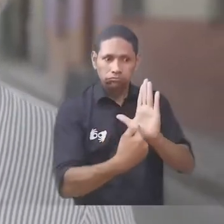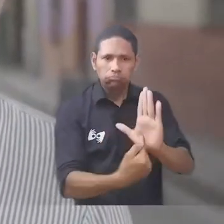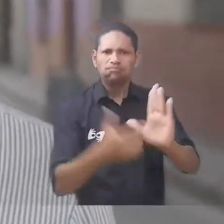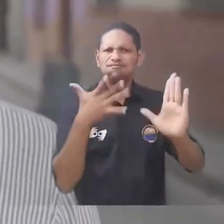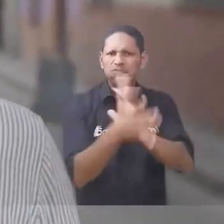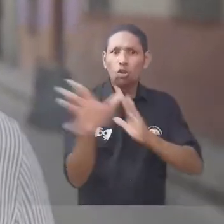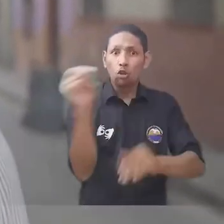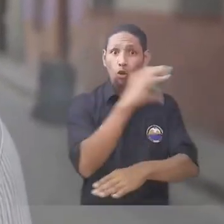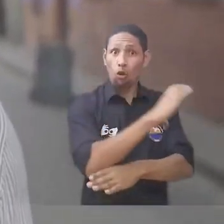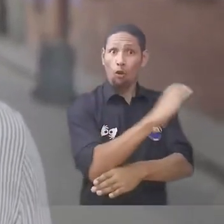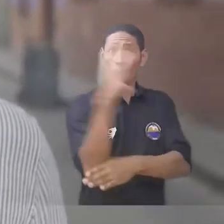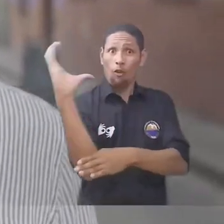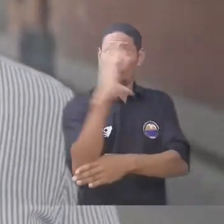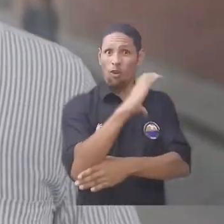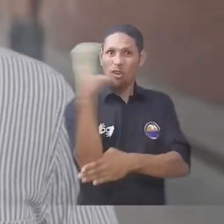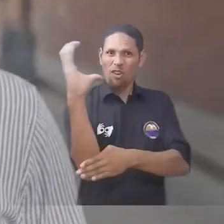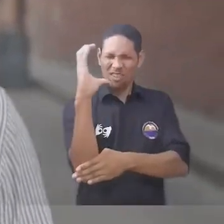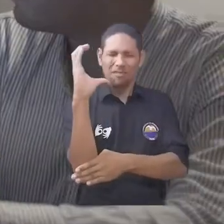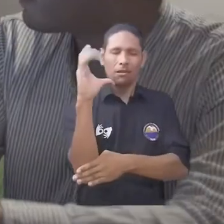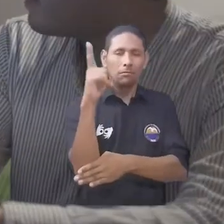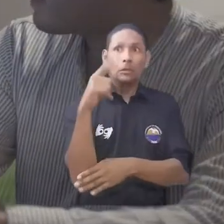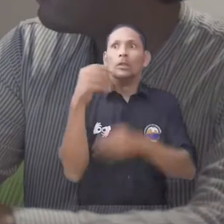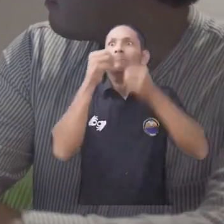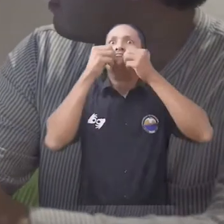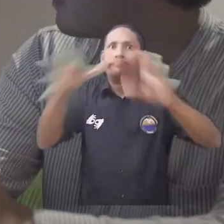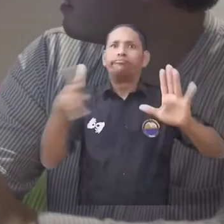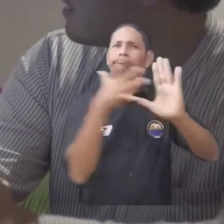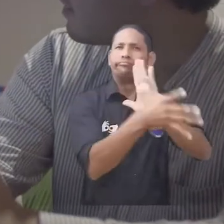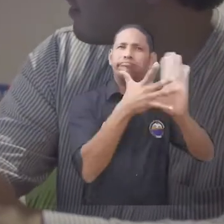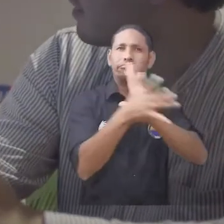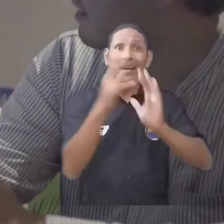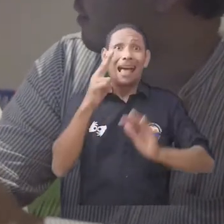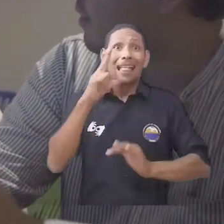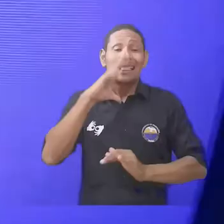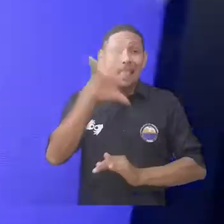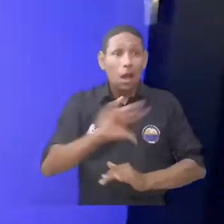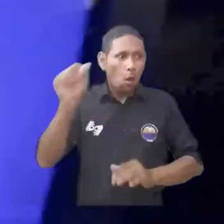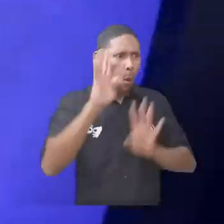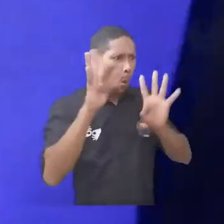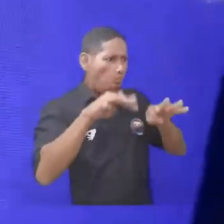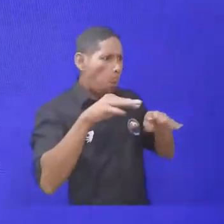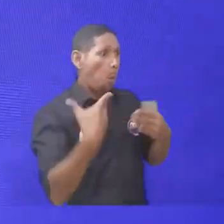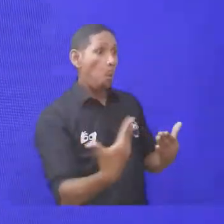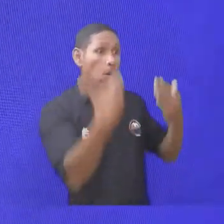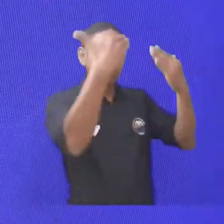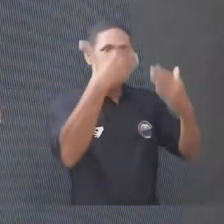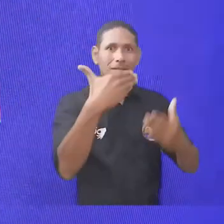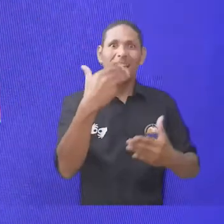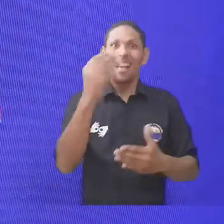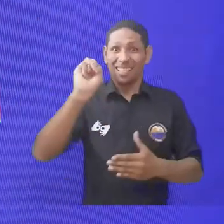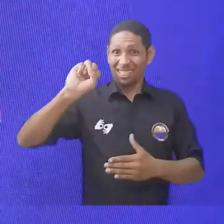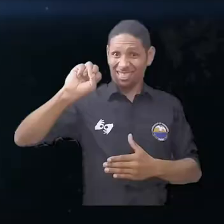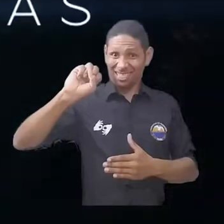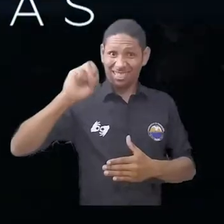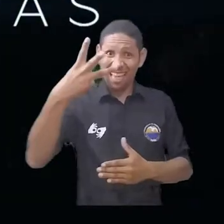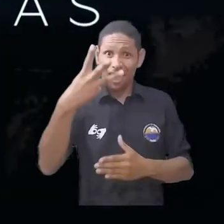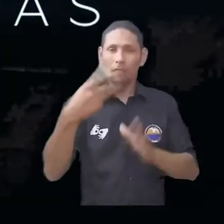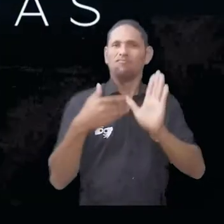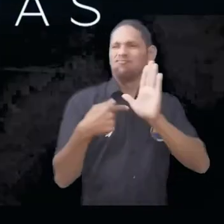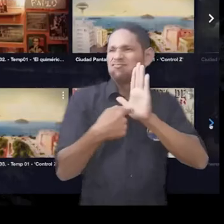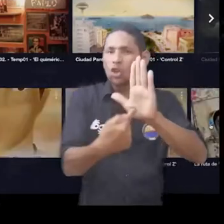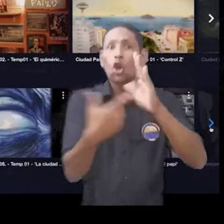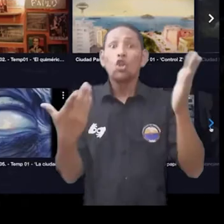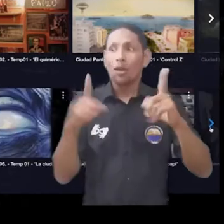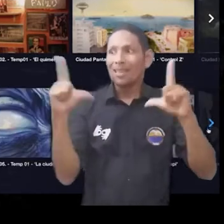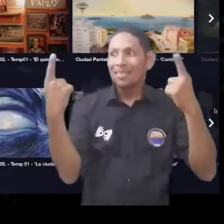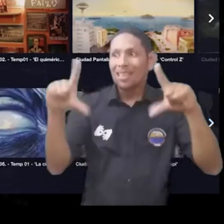logrado un éxito rotundo a nivel nacional, estrena su tercera temporada a través del canal regional Telecaribe, el canal universitario Zoom